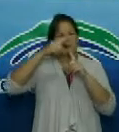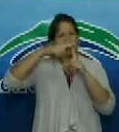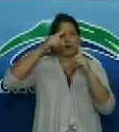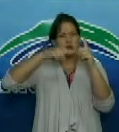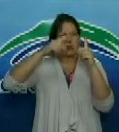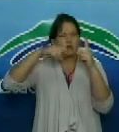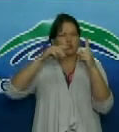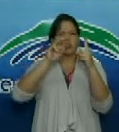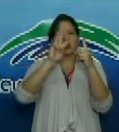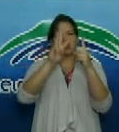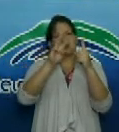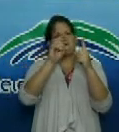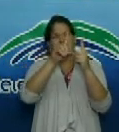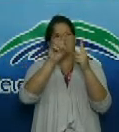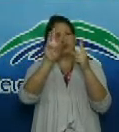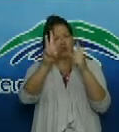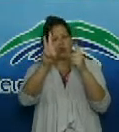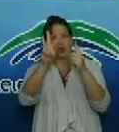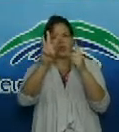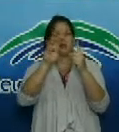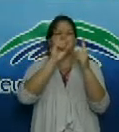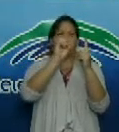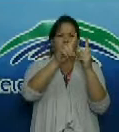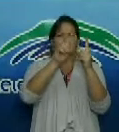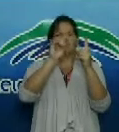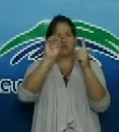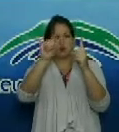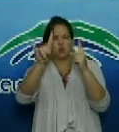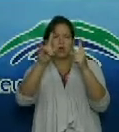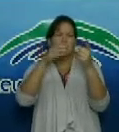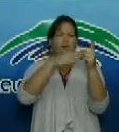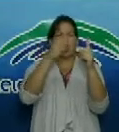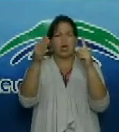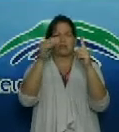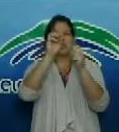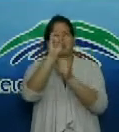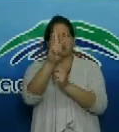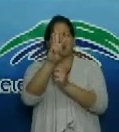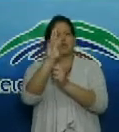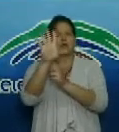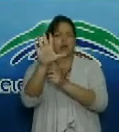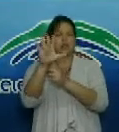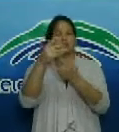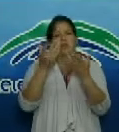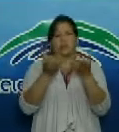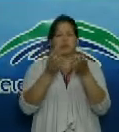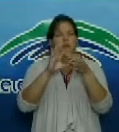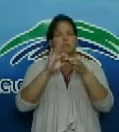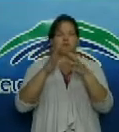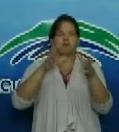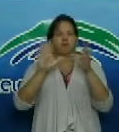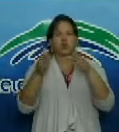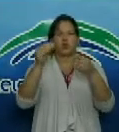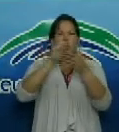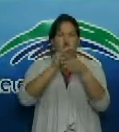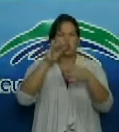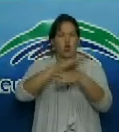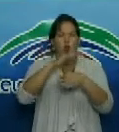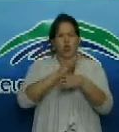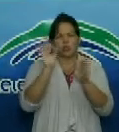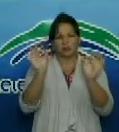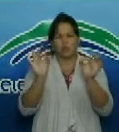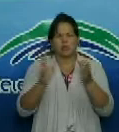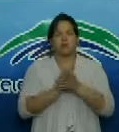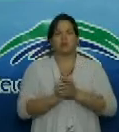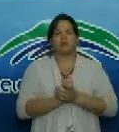alrededor de los 19 grados celsius en las montañas entre 22 y 25 grados celsius para el interior y la costa los valores